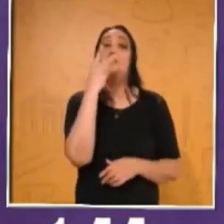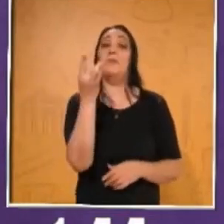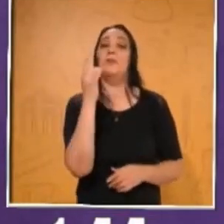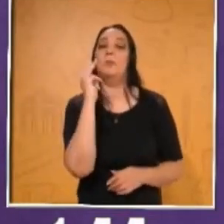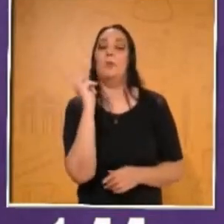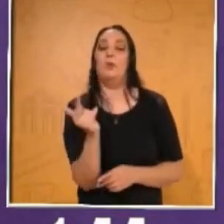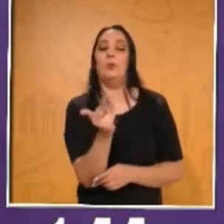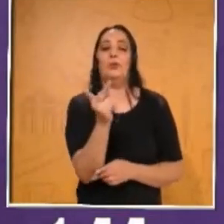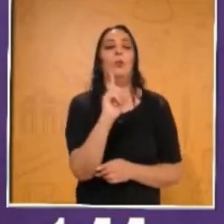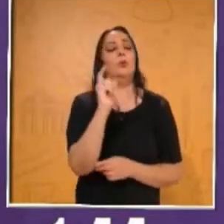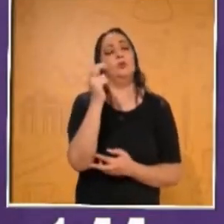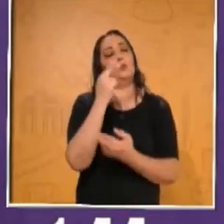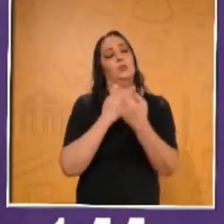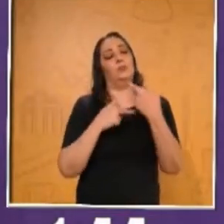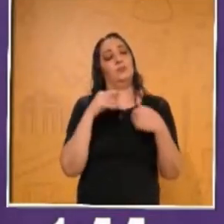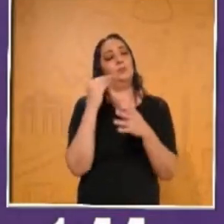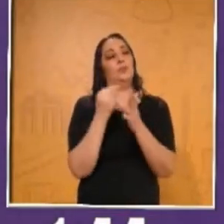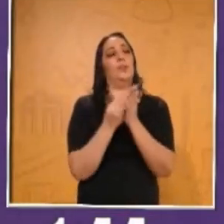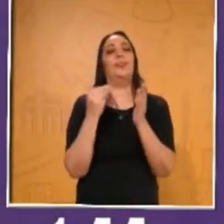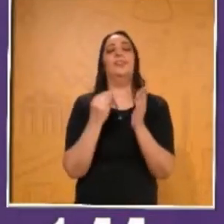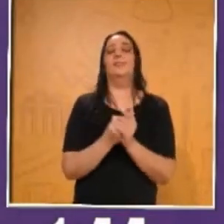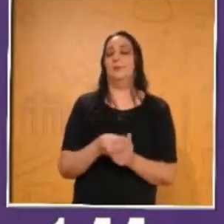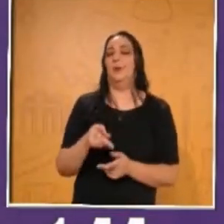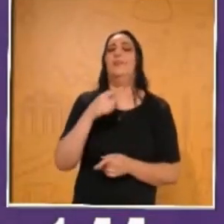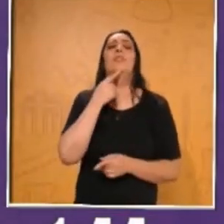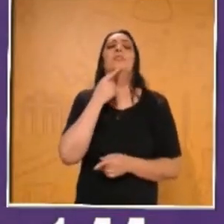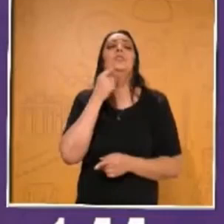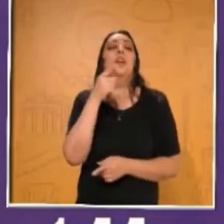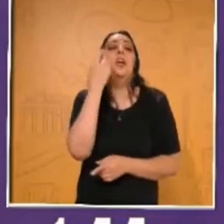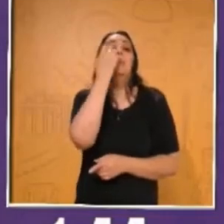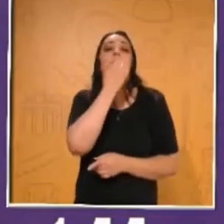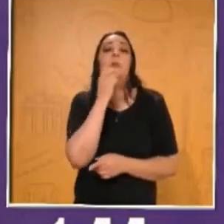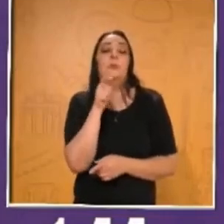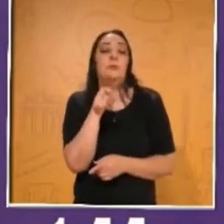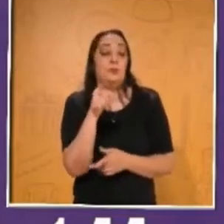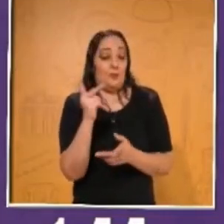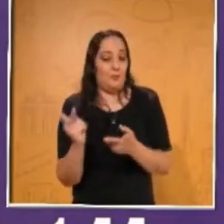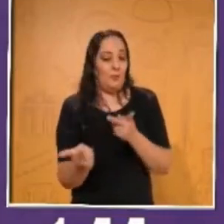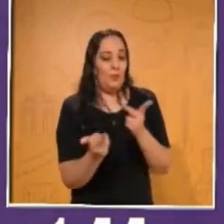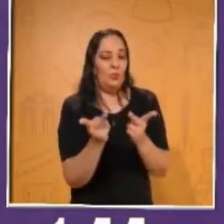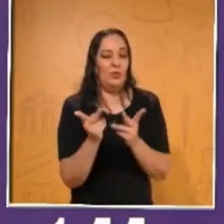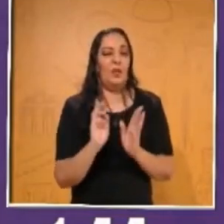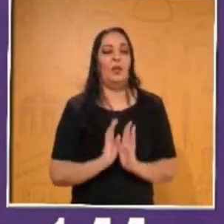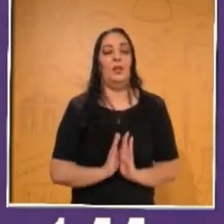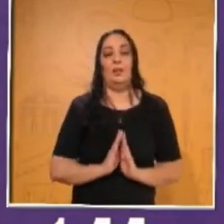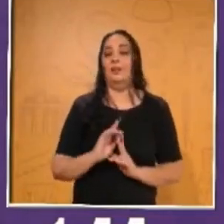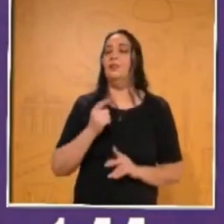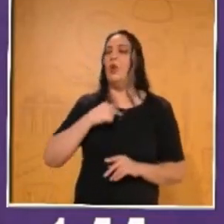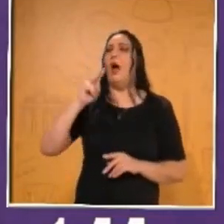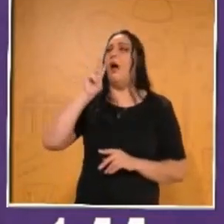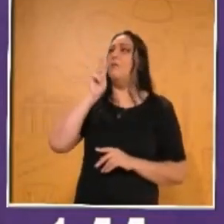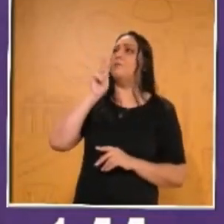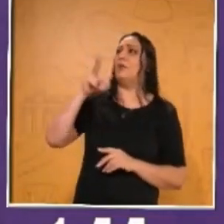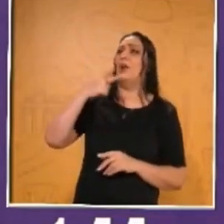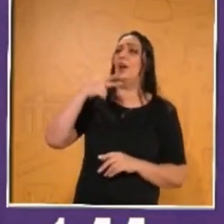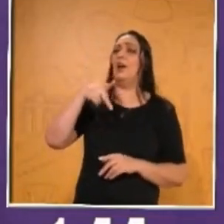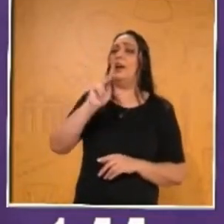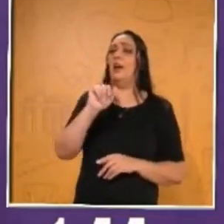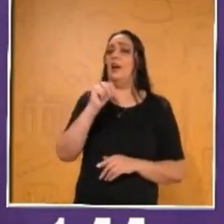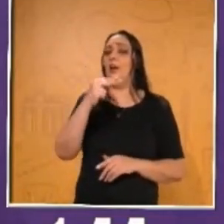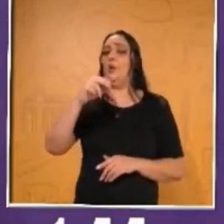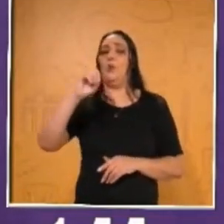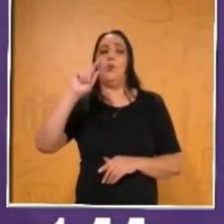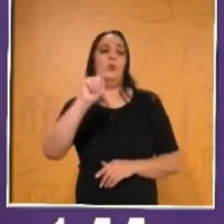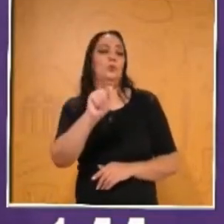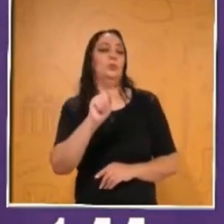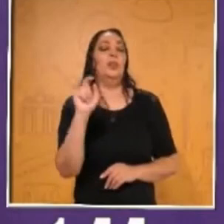cuando regresemos a clases, va a venir esa pregunta en tu examen y vas a decir, esa pregunta yo la vi en el Cajud que hicimos